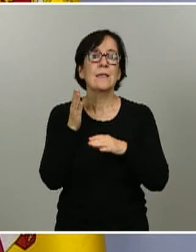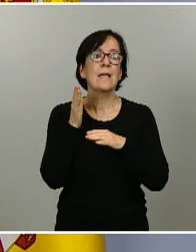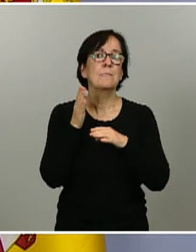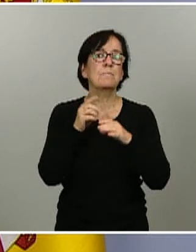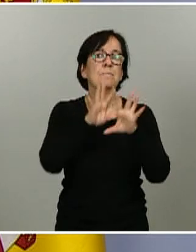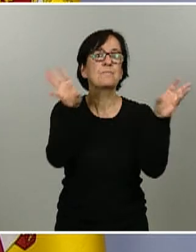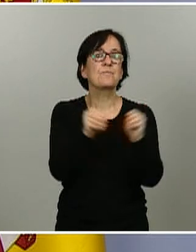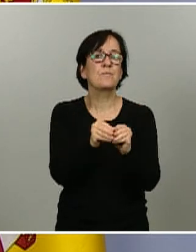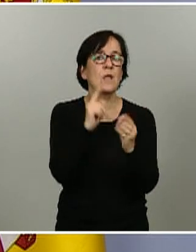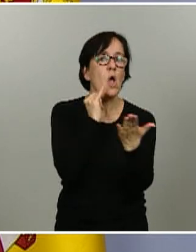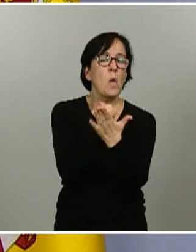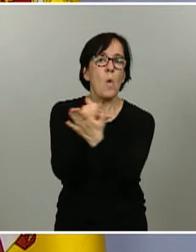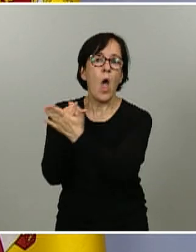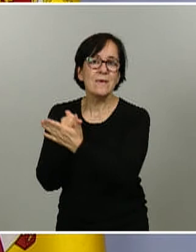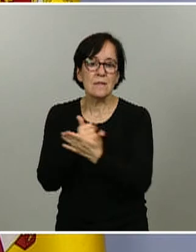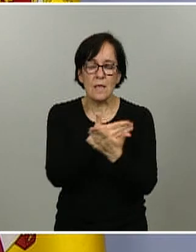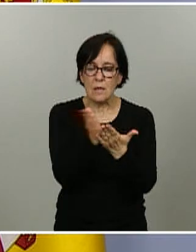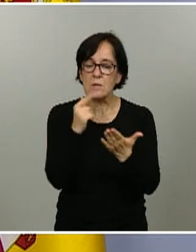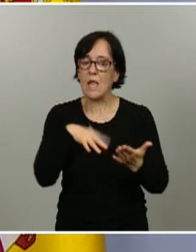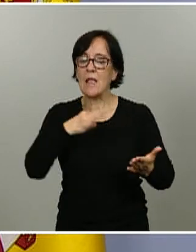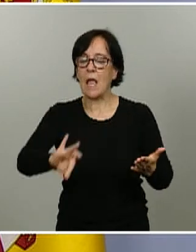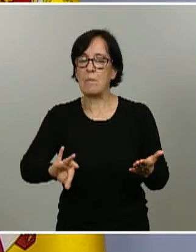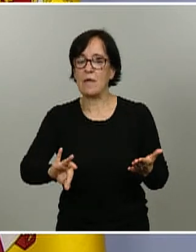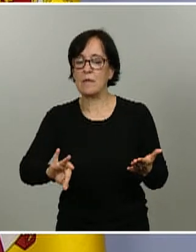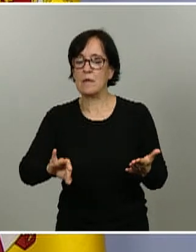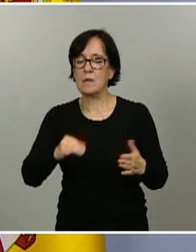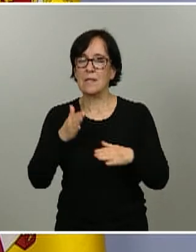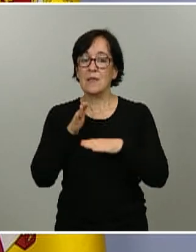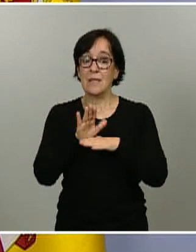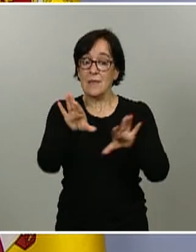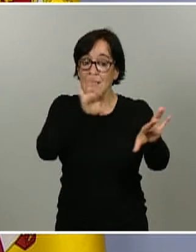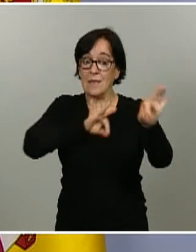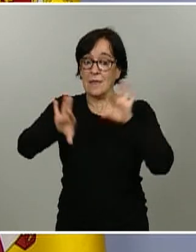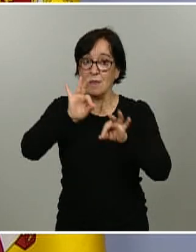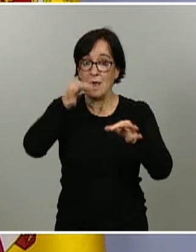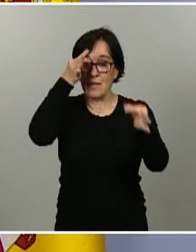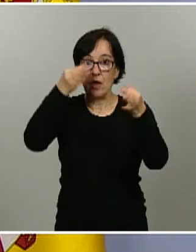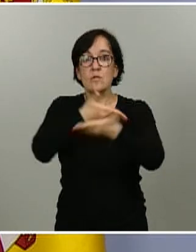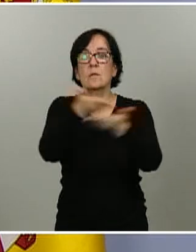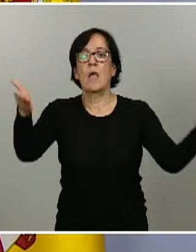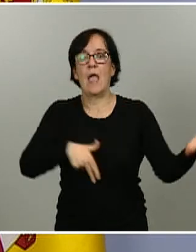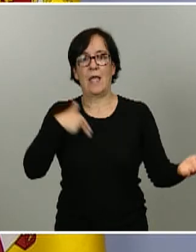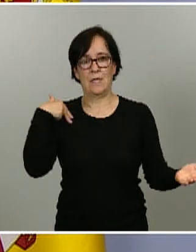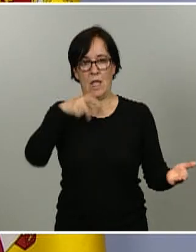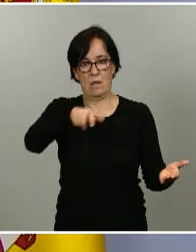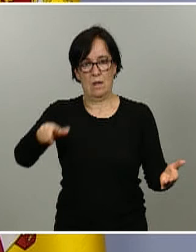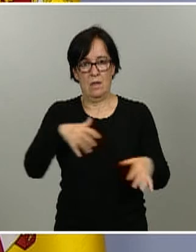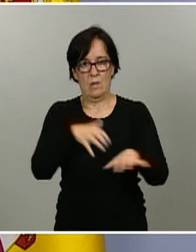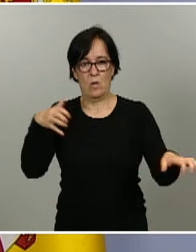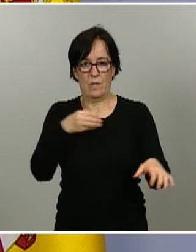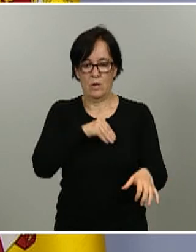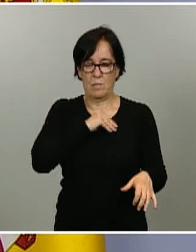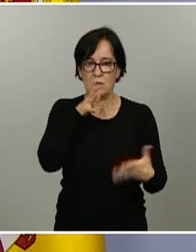hablando de esto de la capacidad que tenemos de representar con estos datos a la población española y por tanto de hacer esa